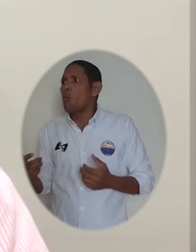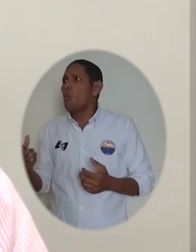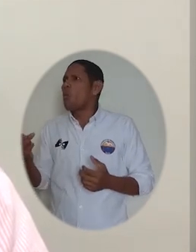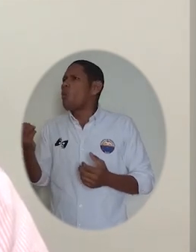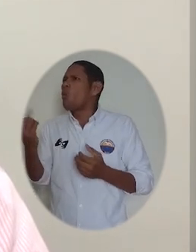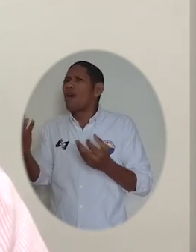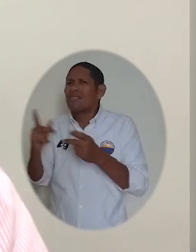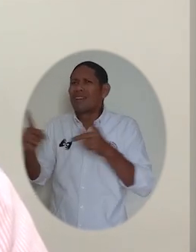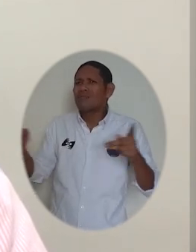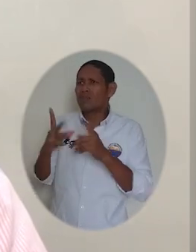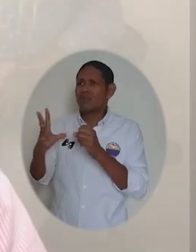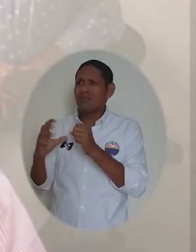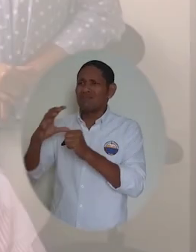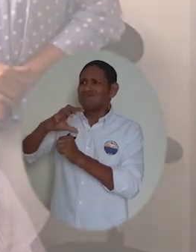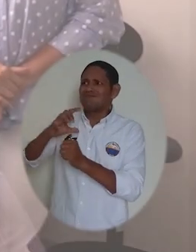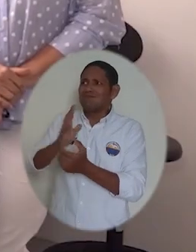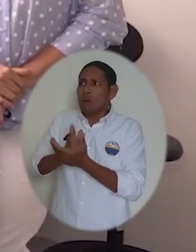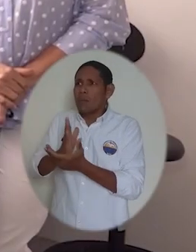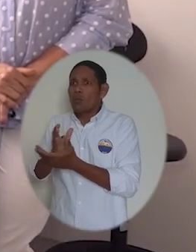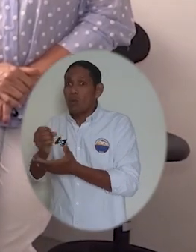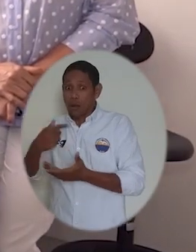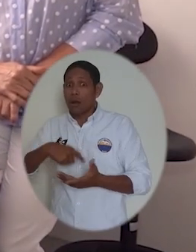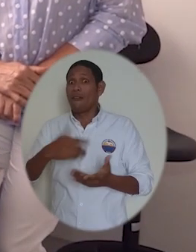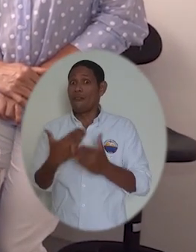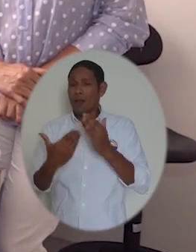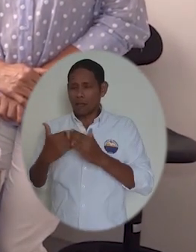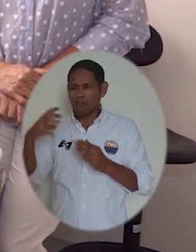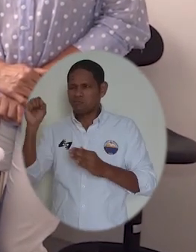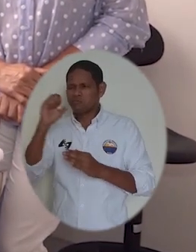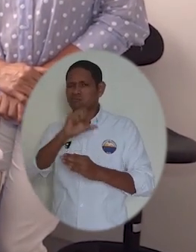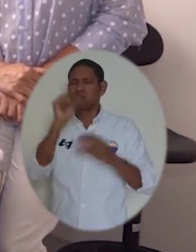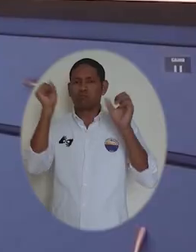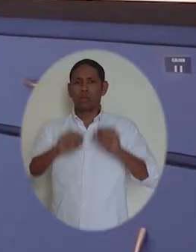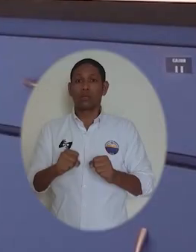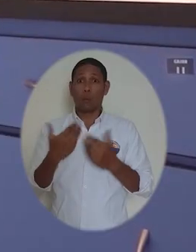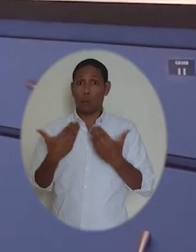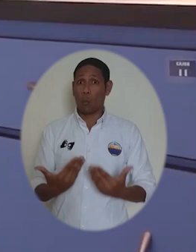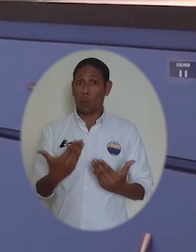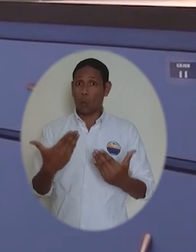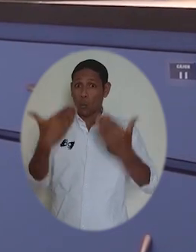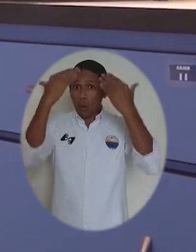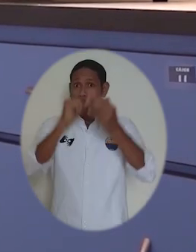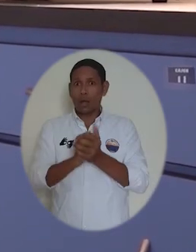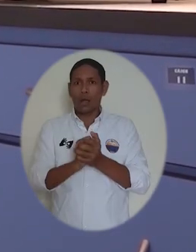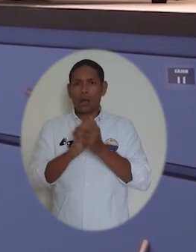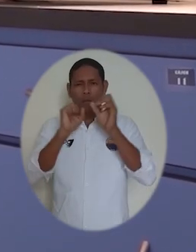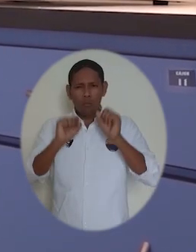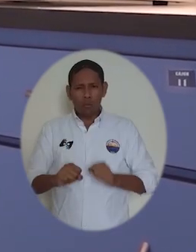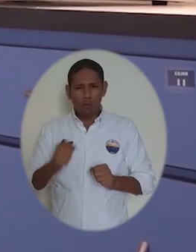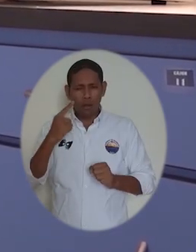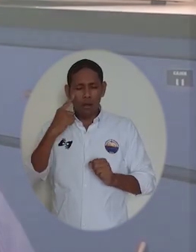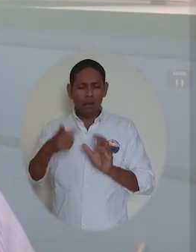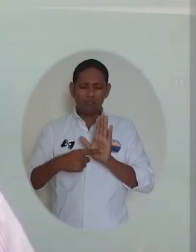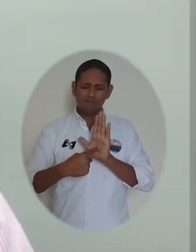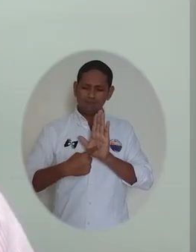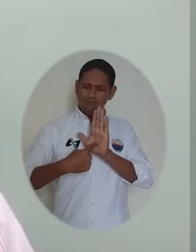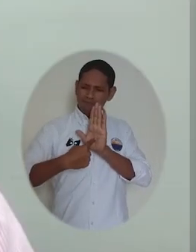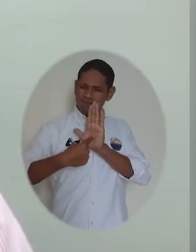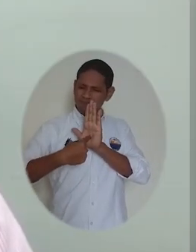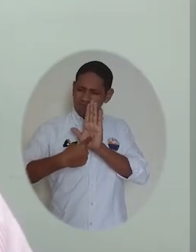sospechosa de tener el contagio del COVID-19. Esto va a permitir que mostremos una